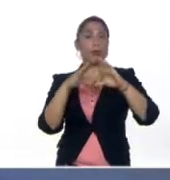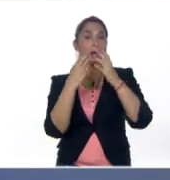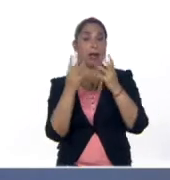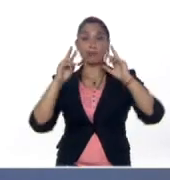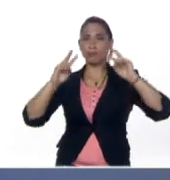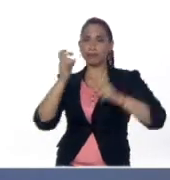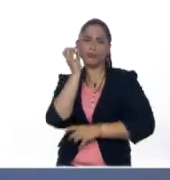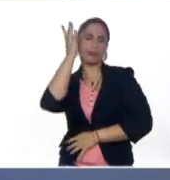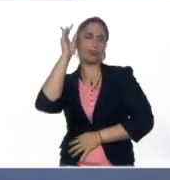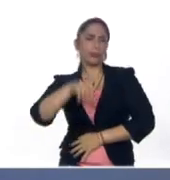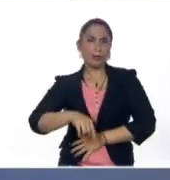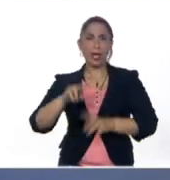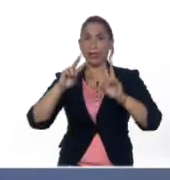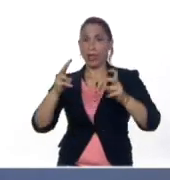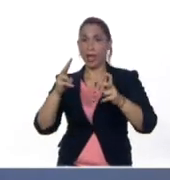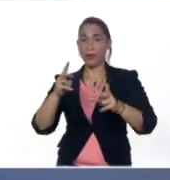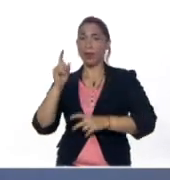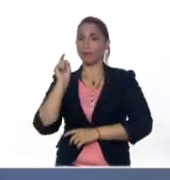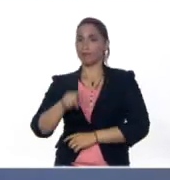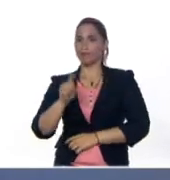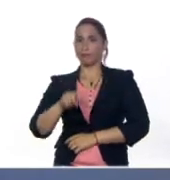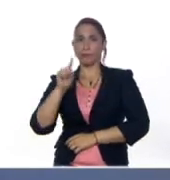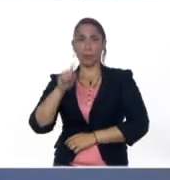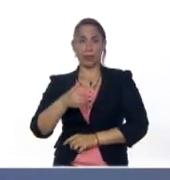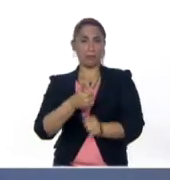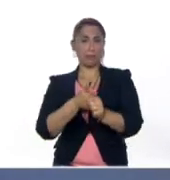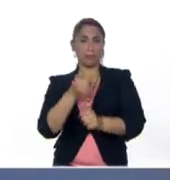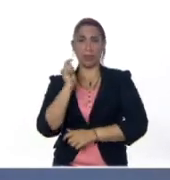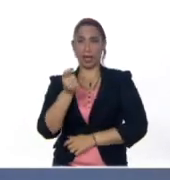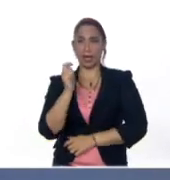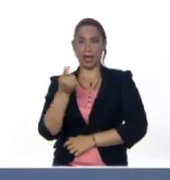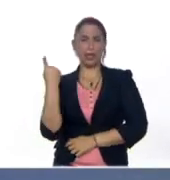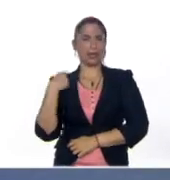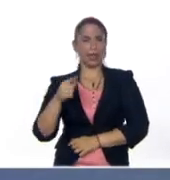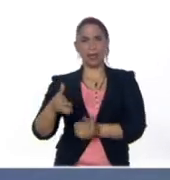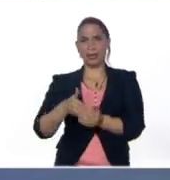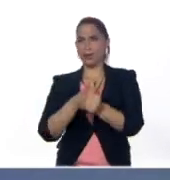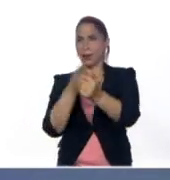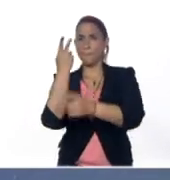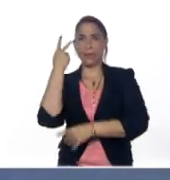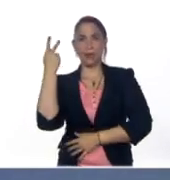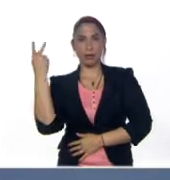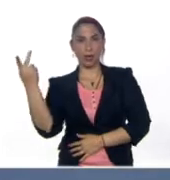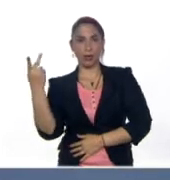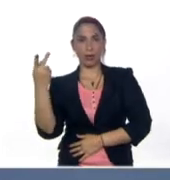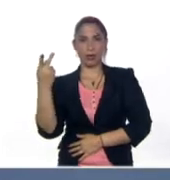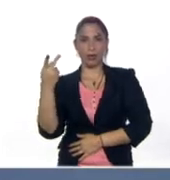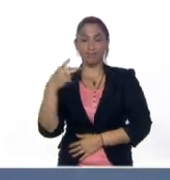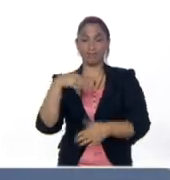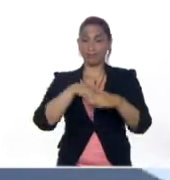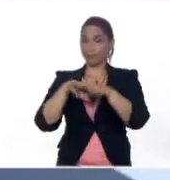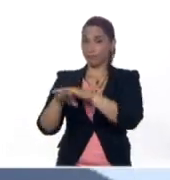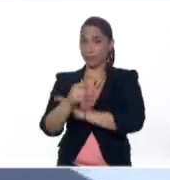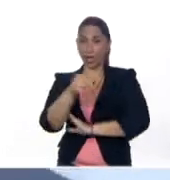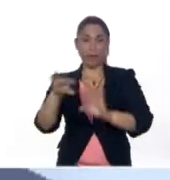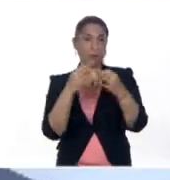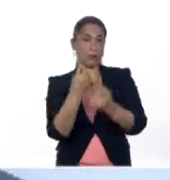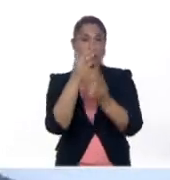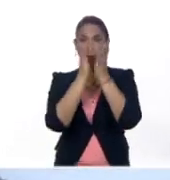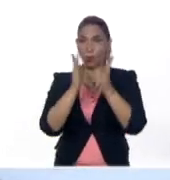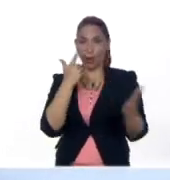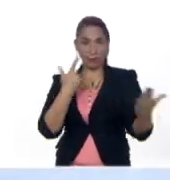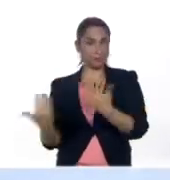los temas generadores, los temas indispensables y las asignaciones, tienen la guía pedagógica que descargan en cadafamilionescuela